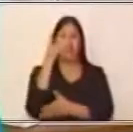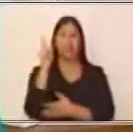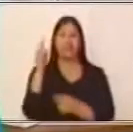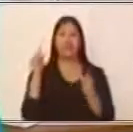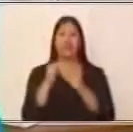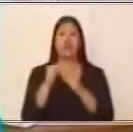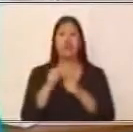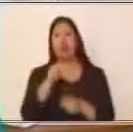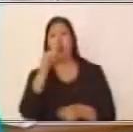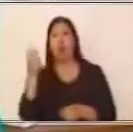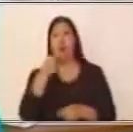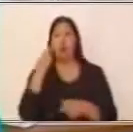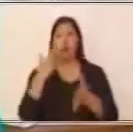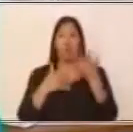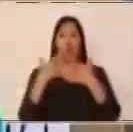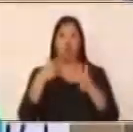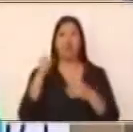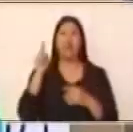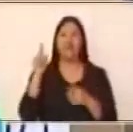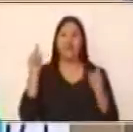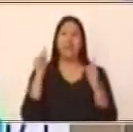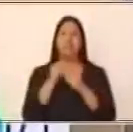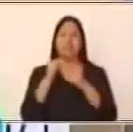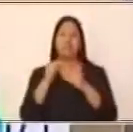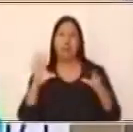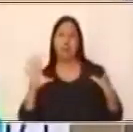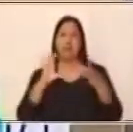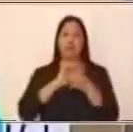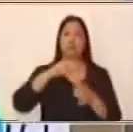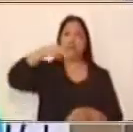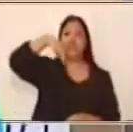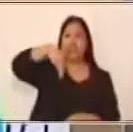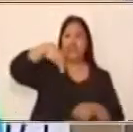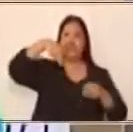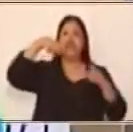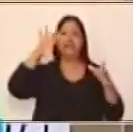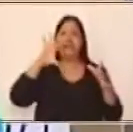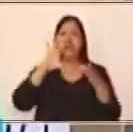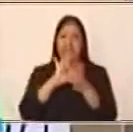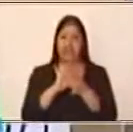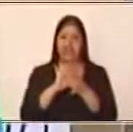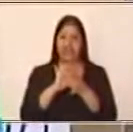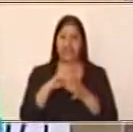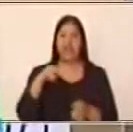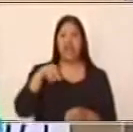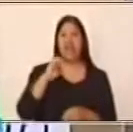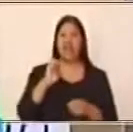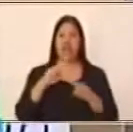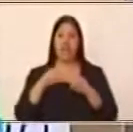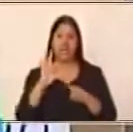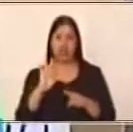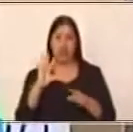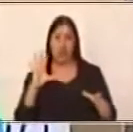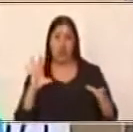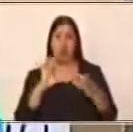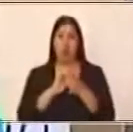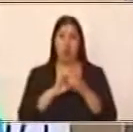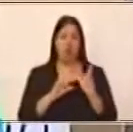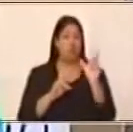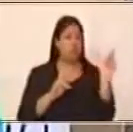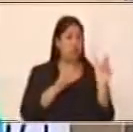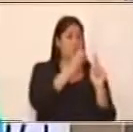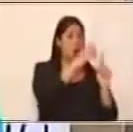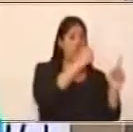enlace, que en este caso sería un nexo, porque está uniendo dos oraciones simples, o sea, dos